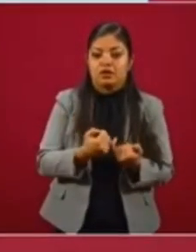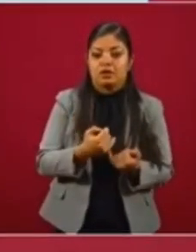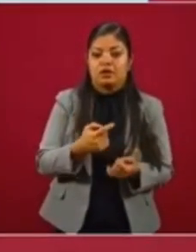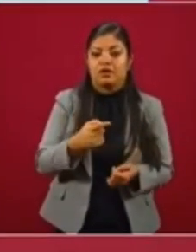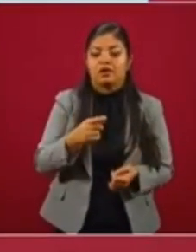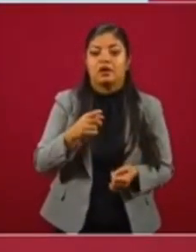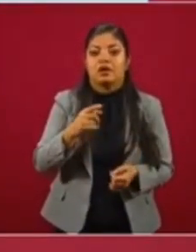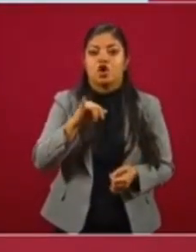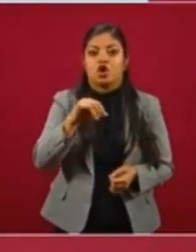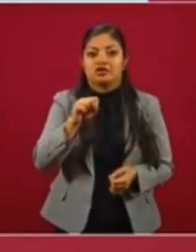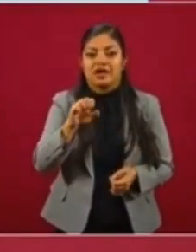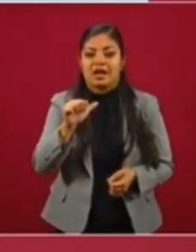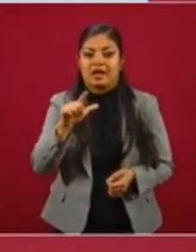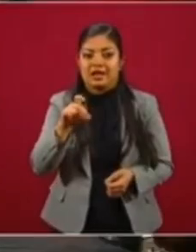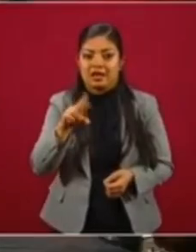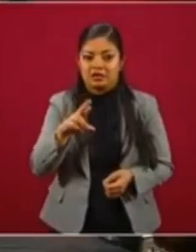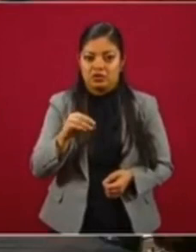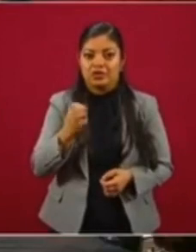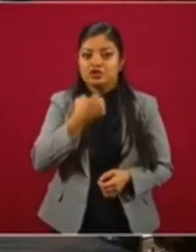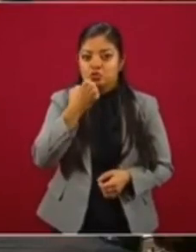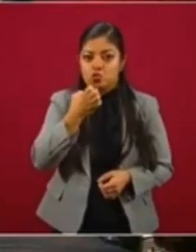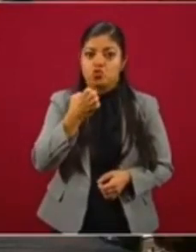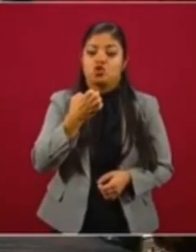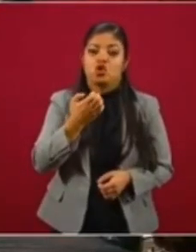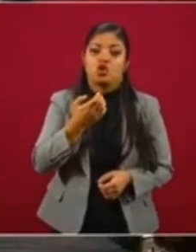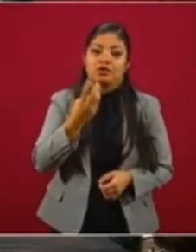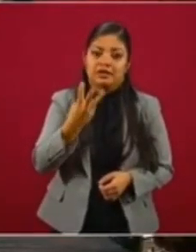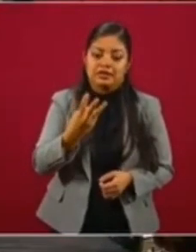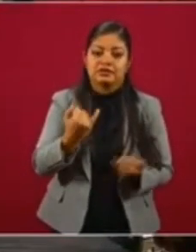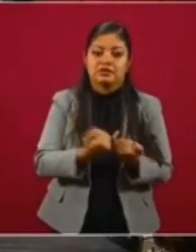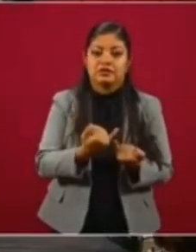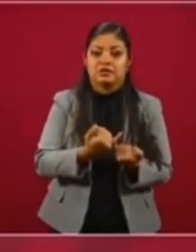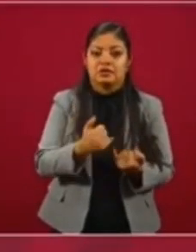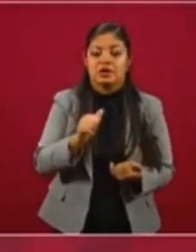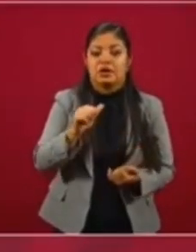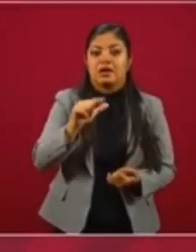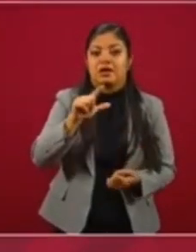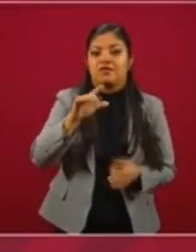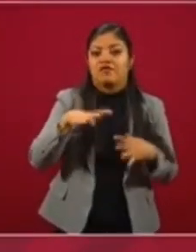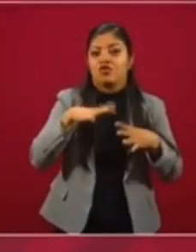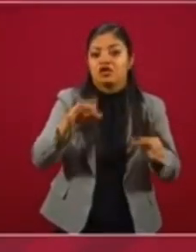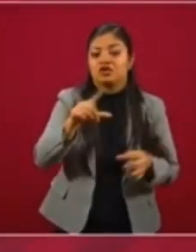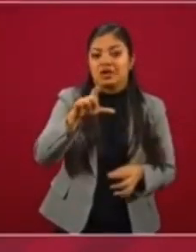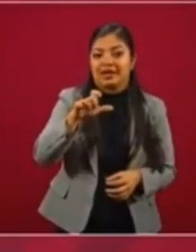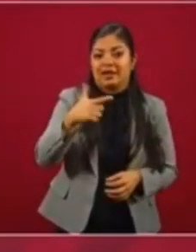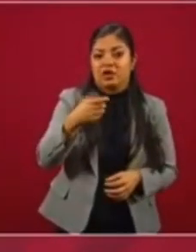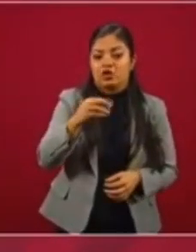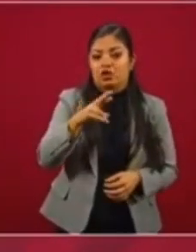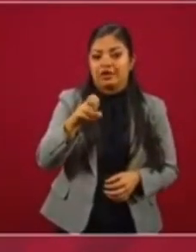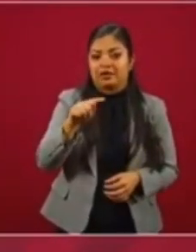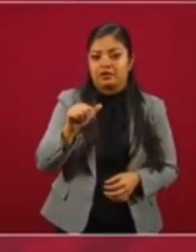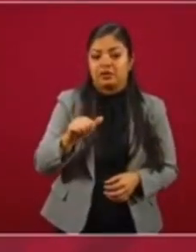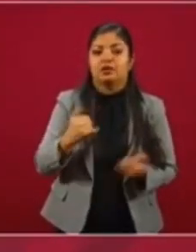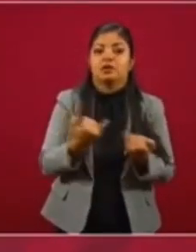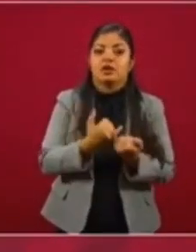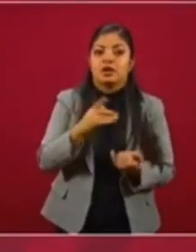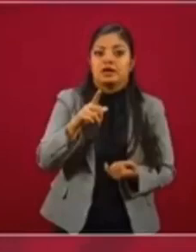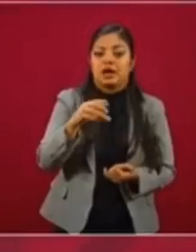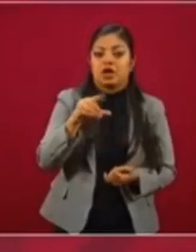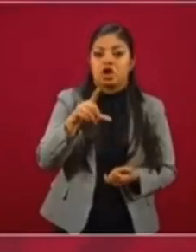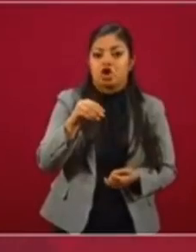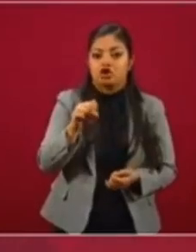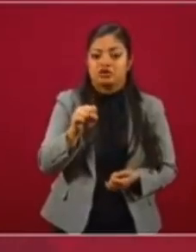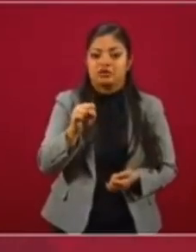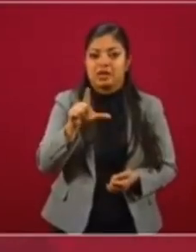también nos acompaña, André Hernández de Legorreta, de Fundación Legorreta Hernández, Carlos Slim Domit, de Grupo Carso y